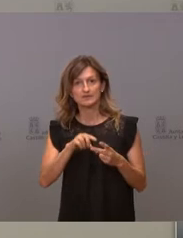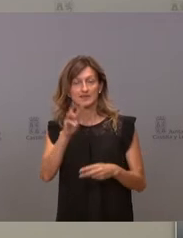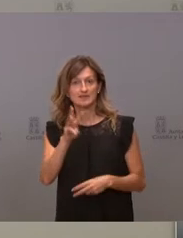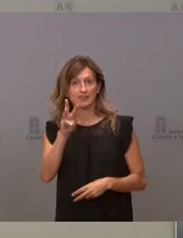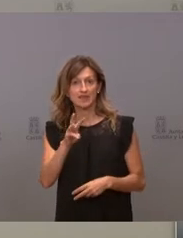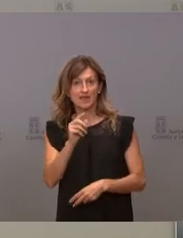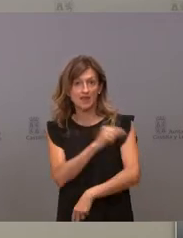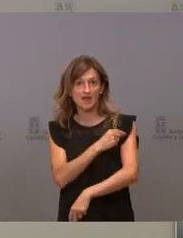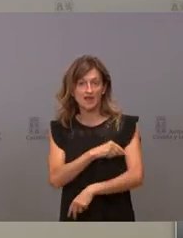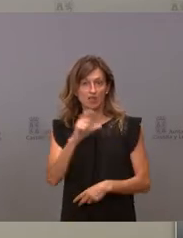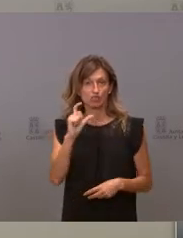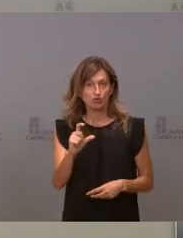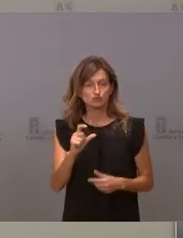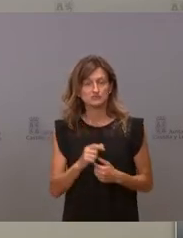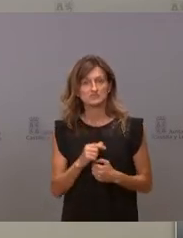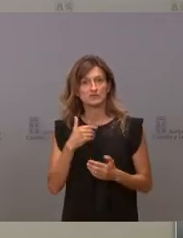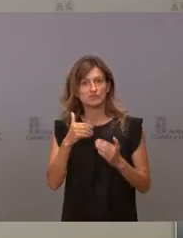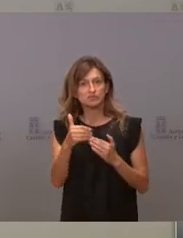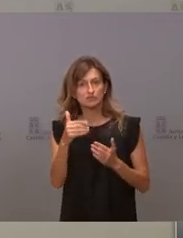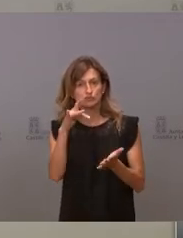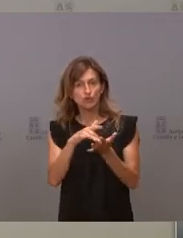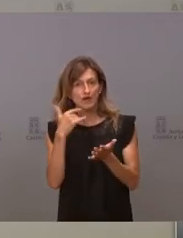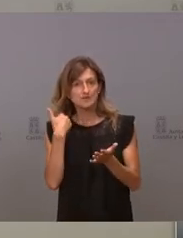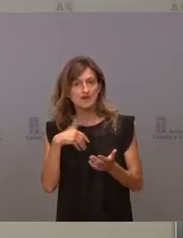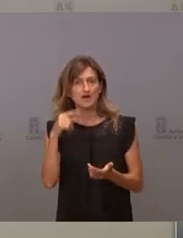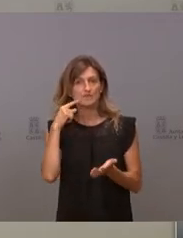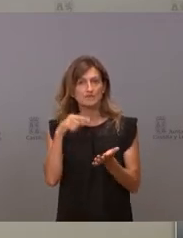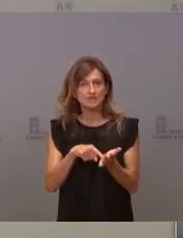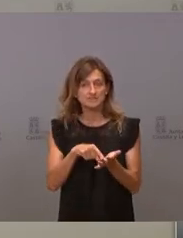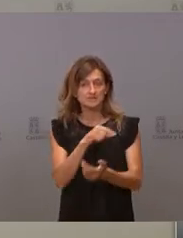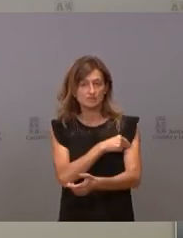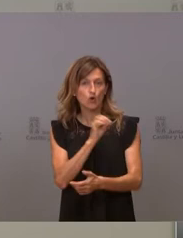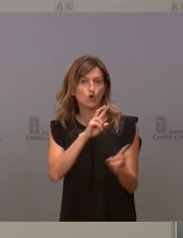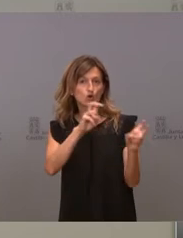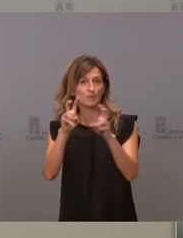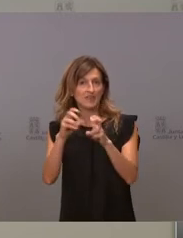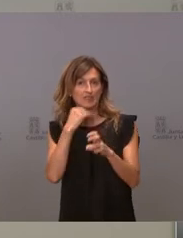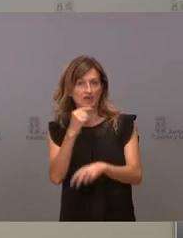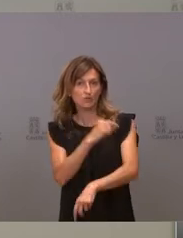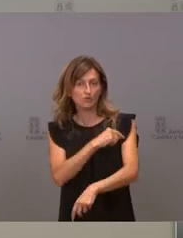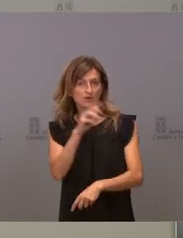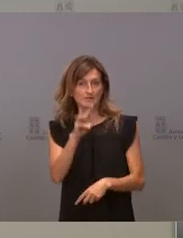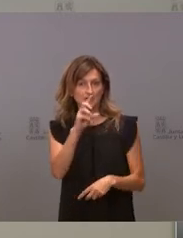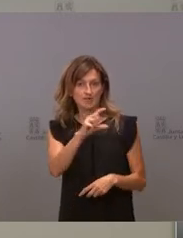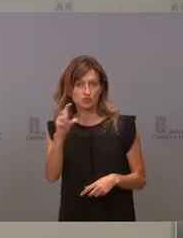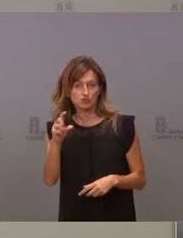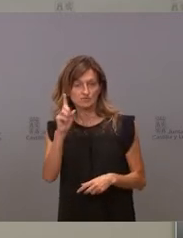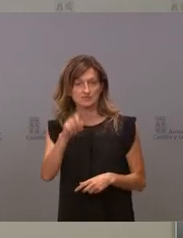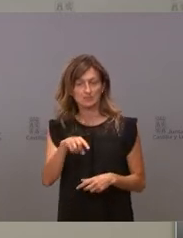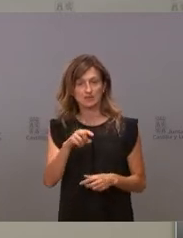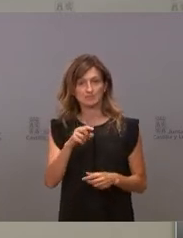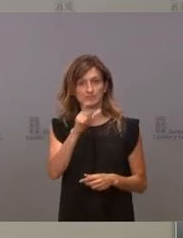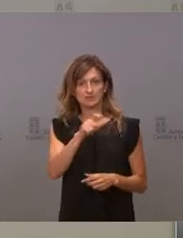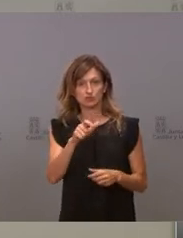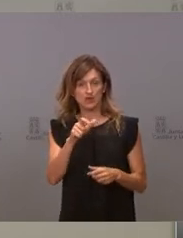Si ya hay fecha para ponerla o si hay alguna novedad al respecto. Y también sobre el personal de residencias que